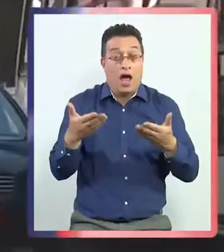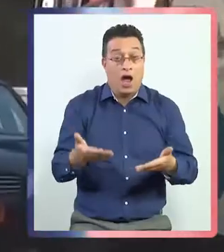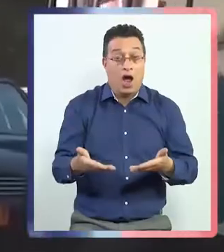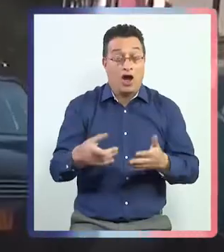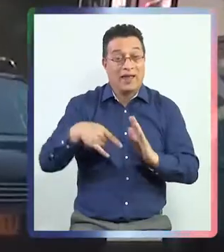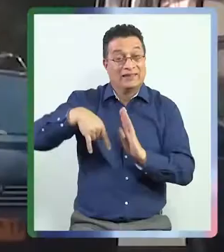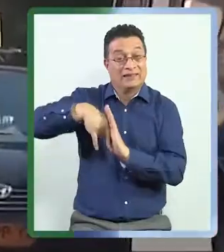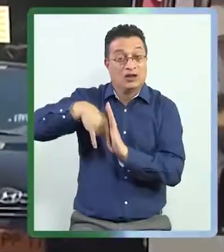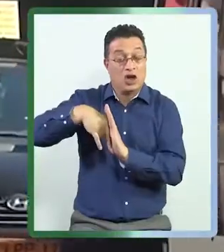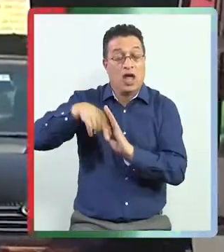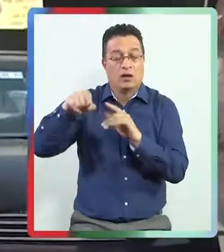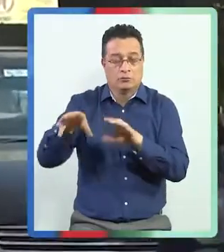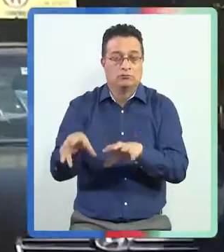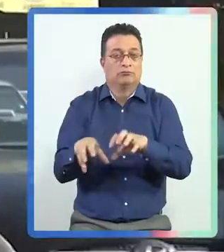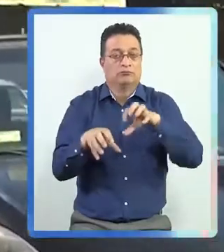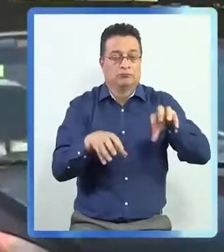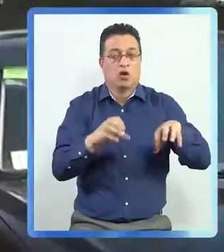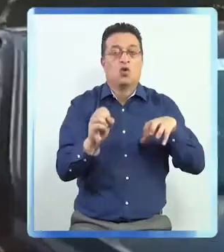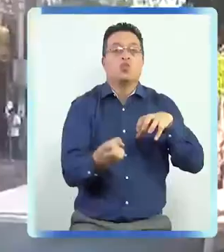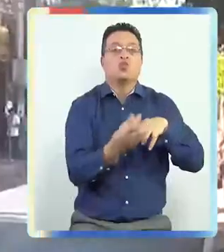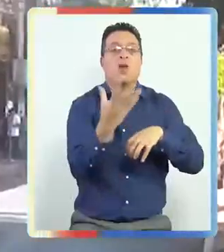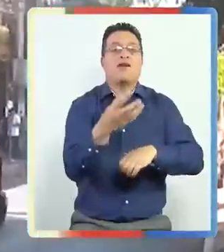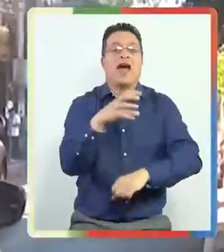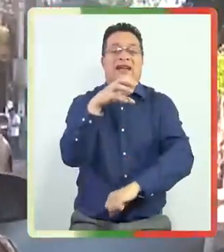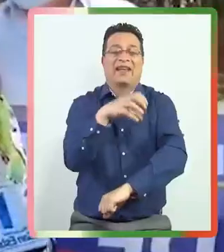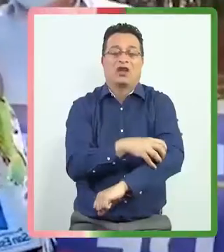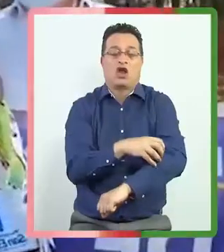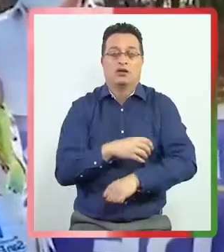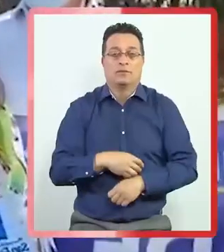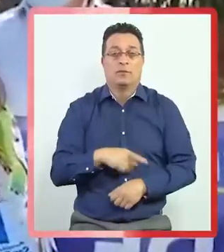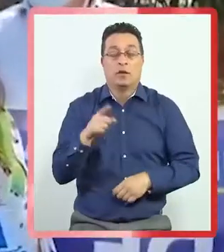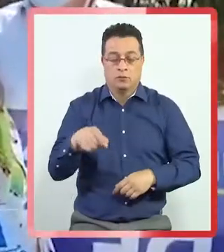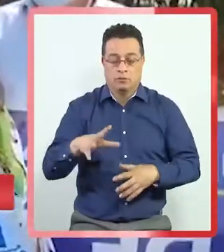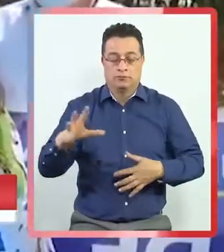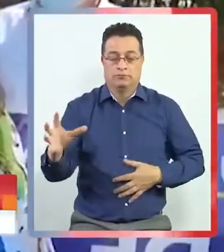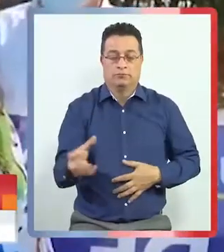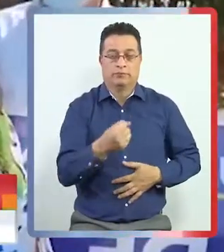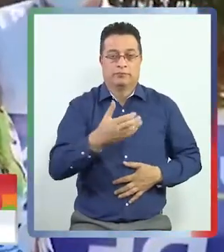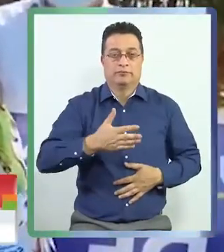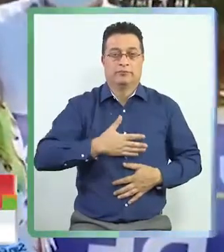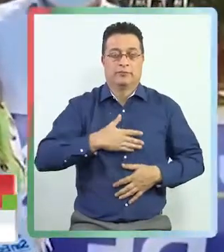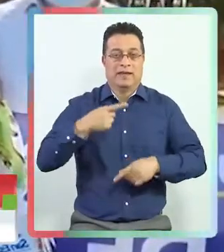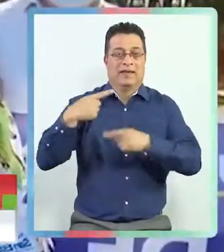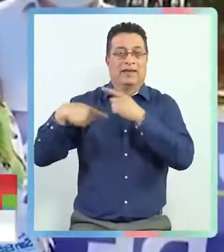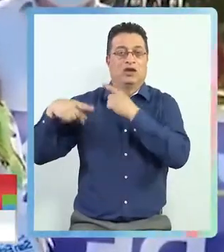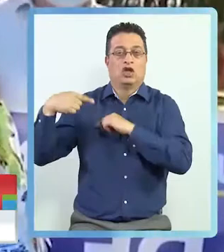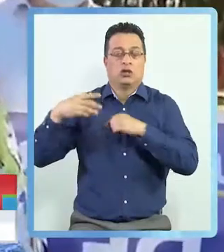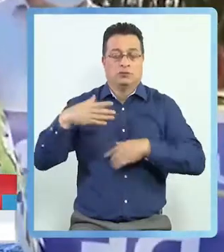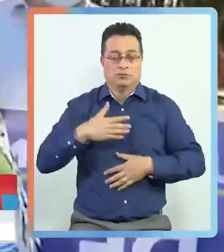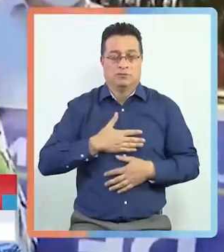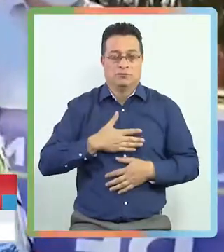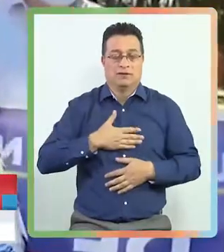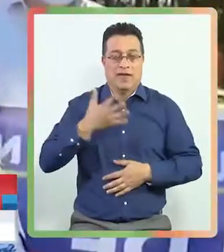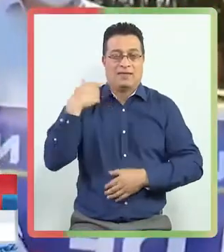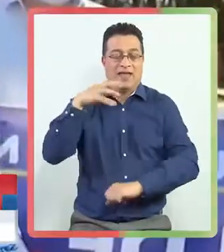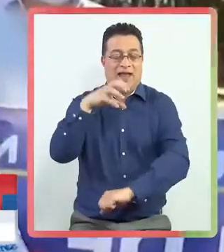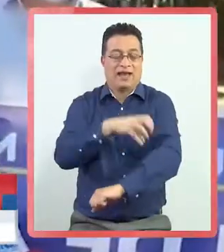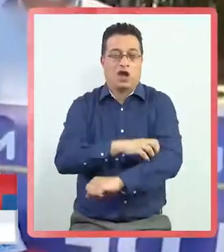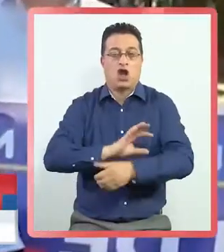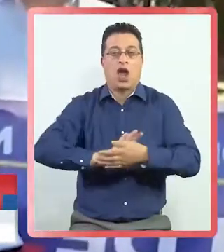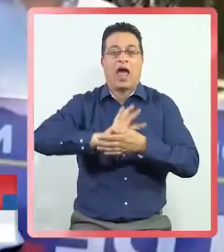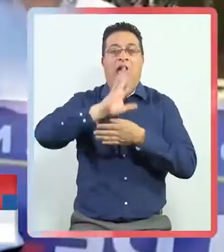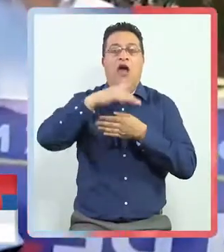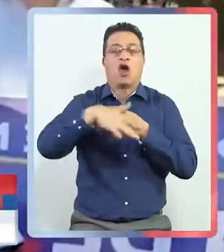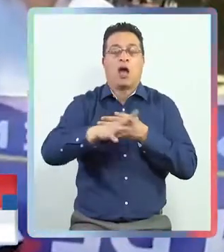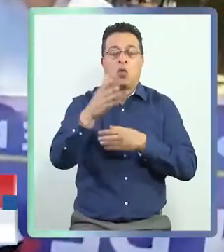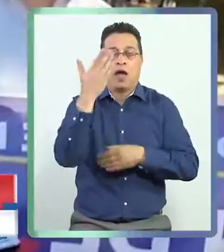la actual provincia de Chiloé pasaría a conformar una nueva región. Significa la recuperación histórica de lo que fue nuestra región de